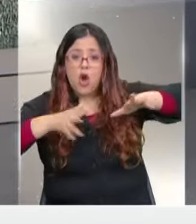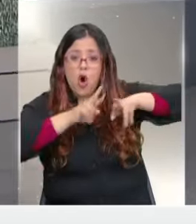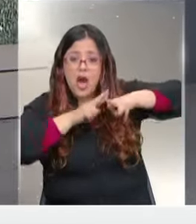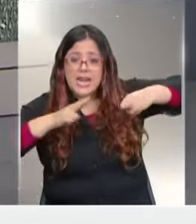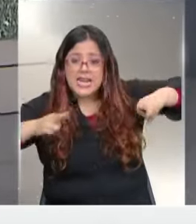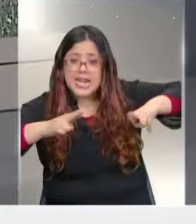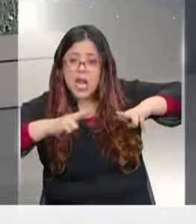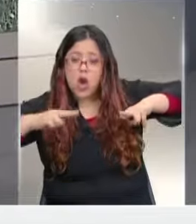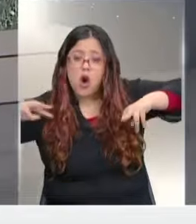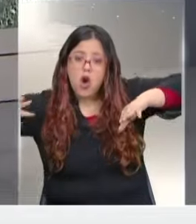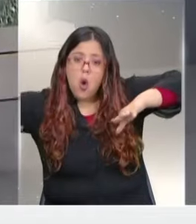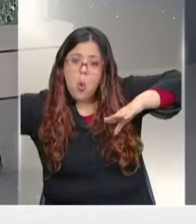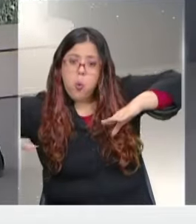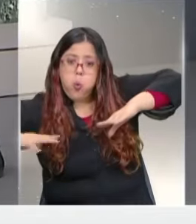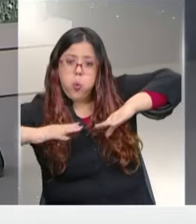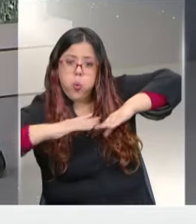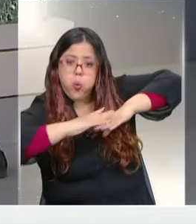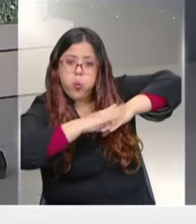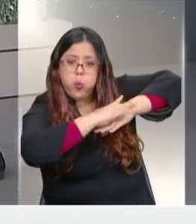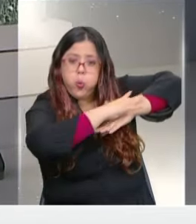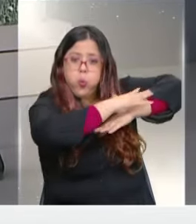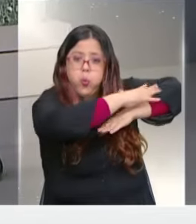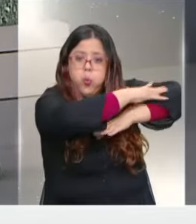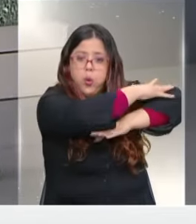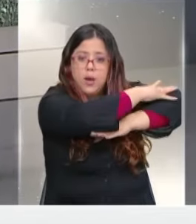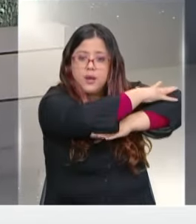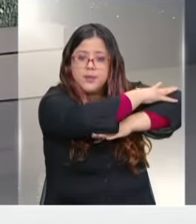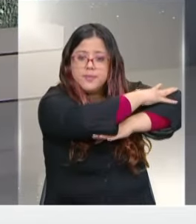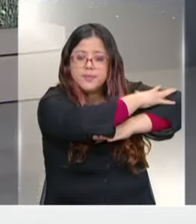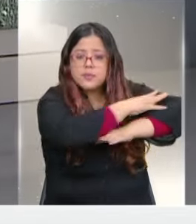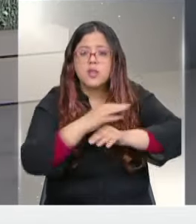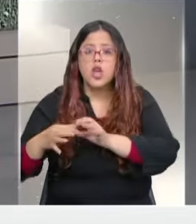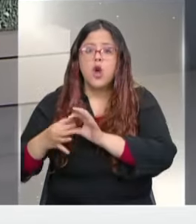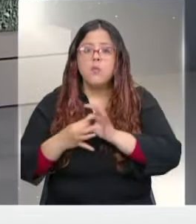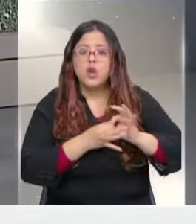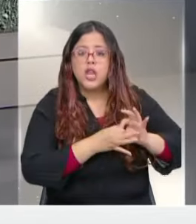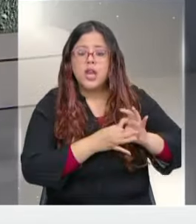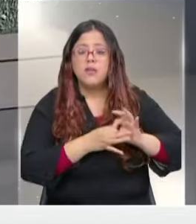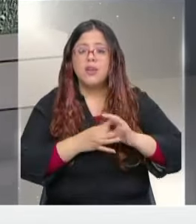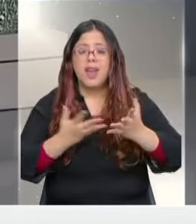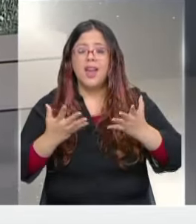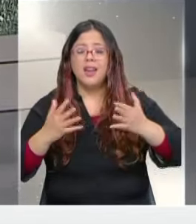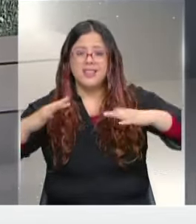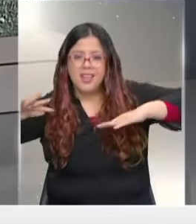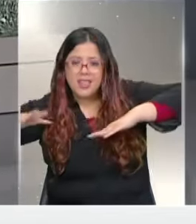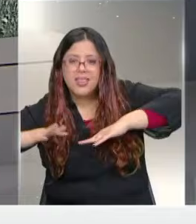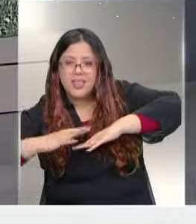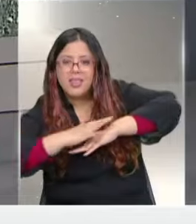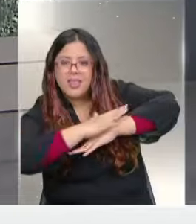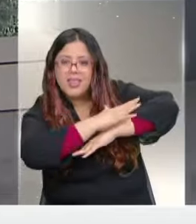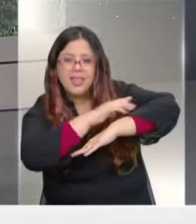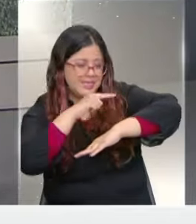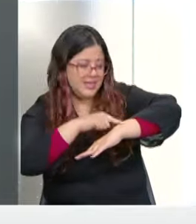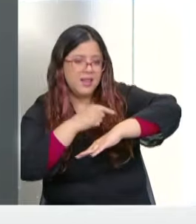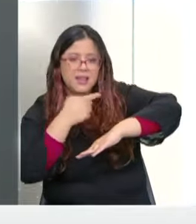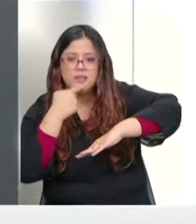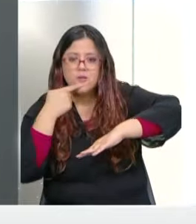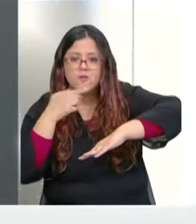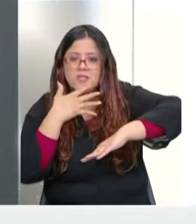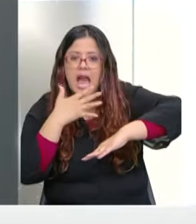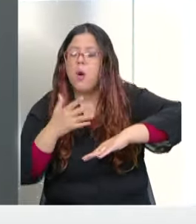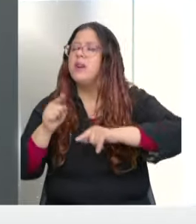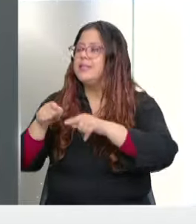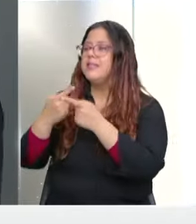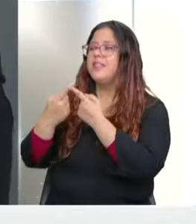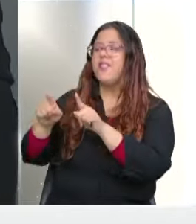los ríos y se producen inundaciones en sectores más hacia el interior, producto que el agua del mar va ingresando por las causas de agua dulce. A diferencia de lo que ocurre con